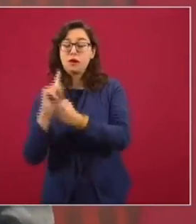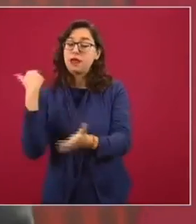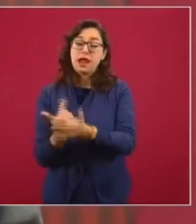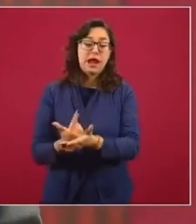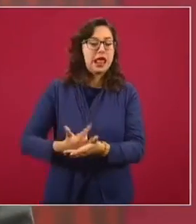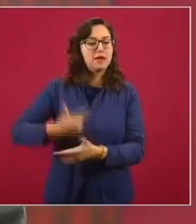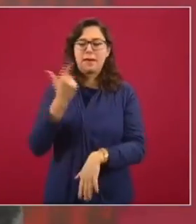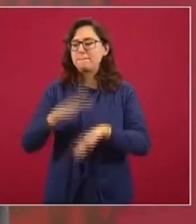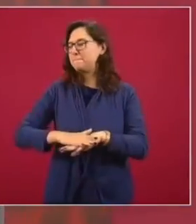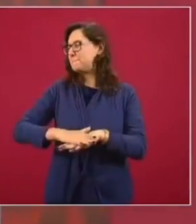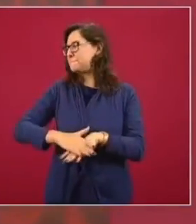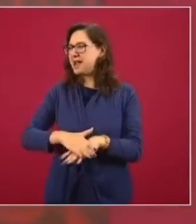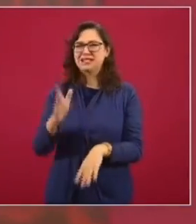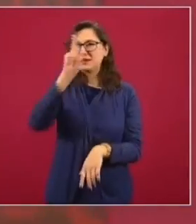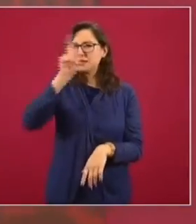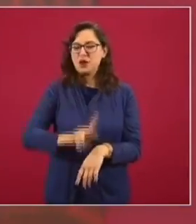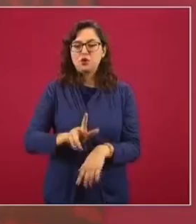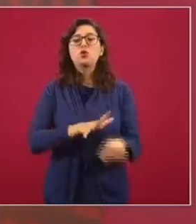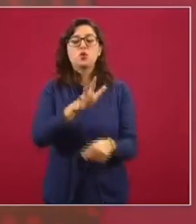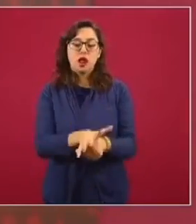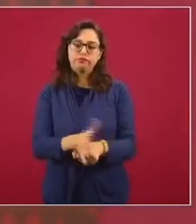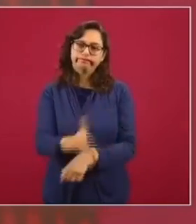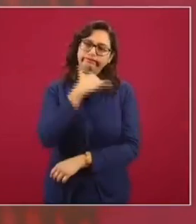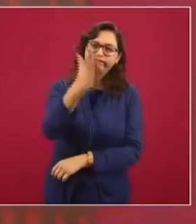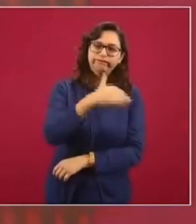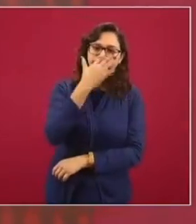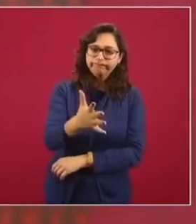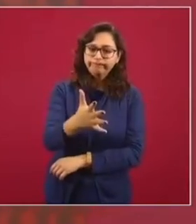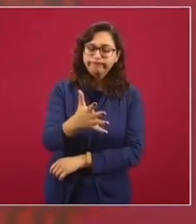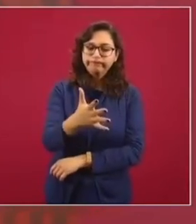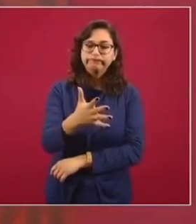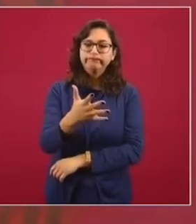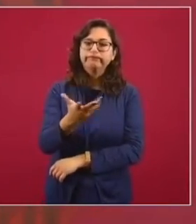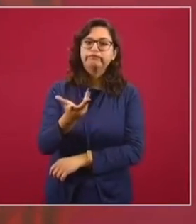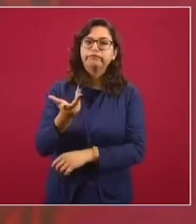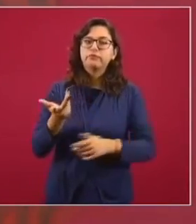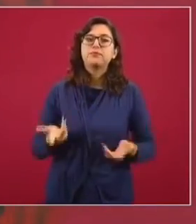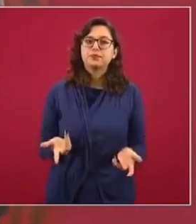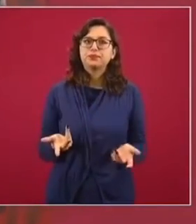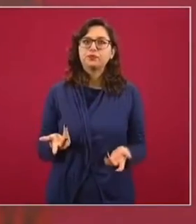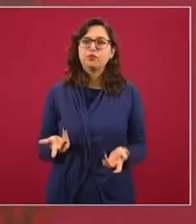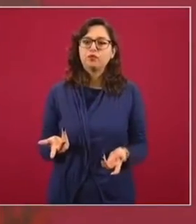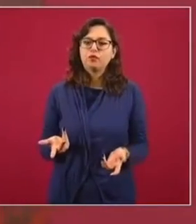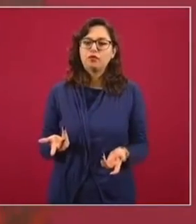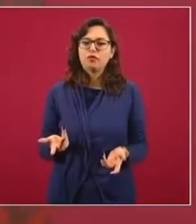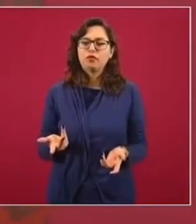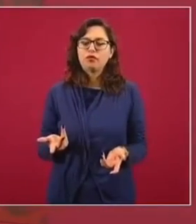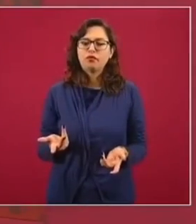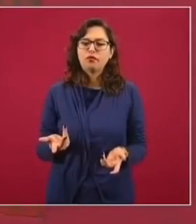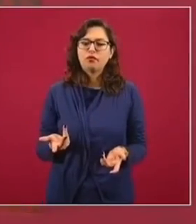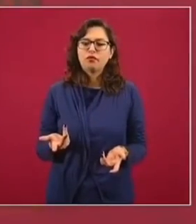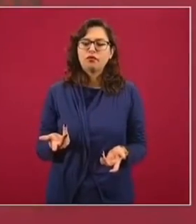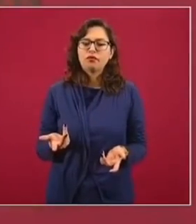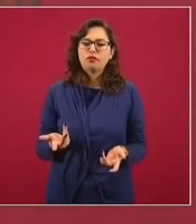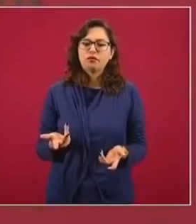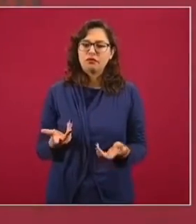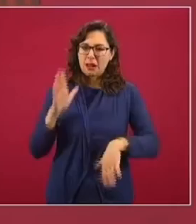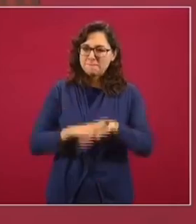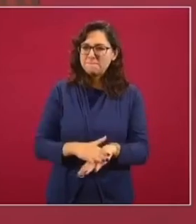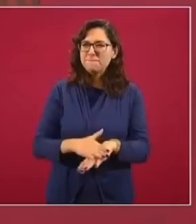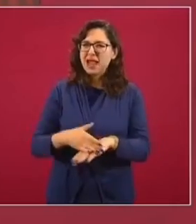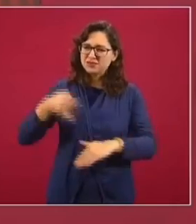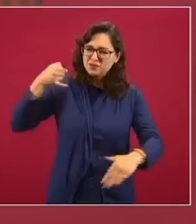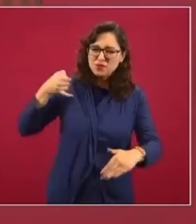el principal problema, la corrupción se pudo afianzar